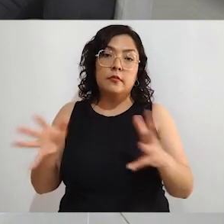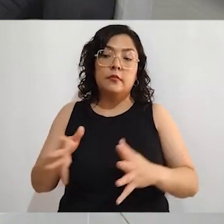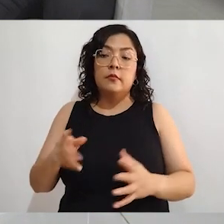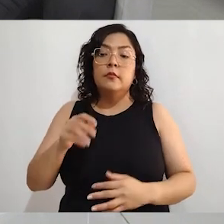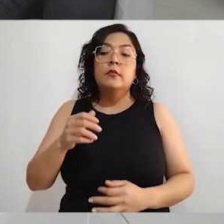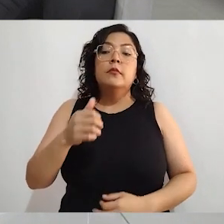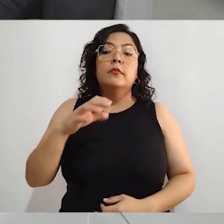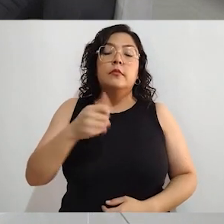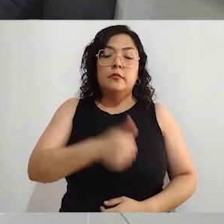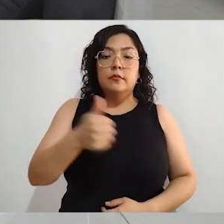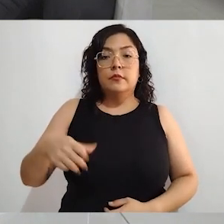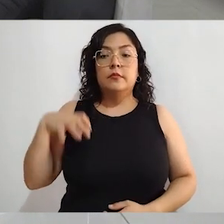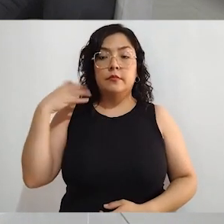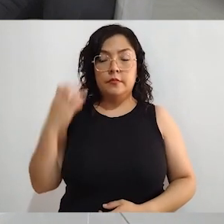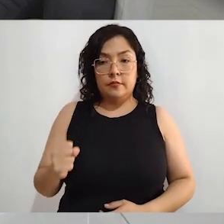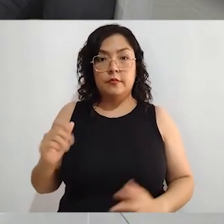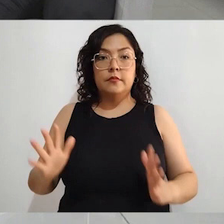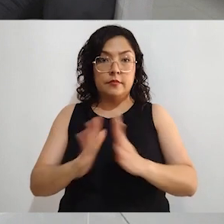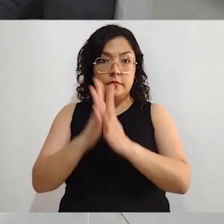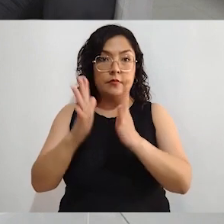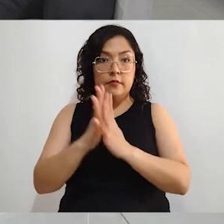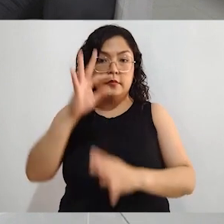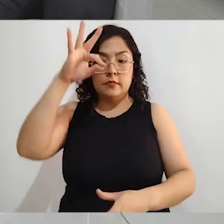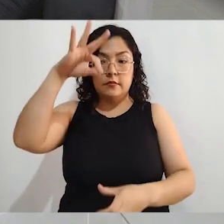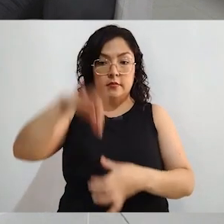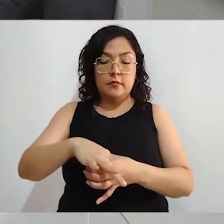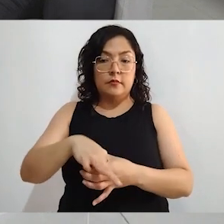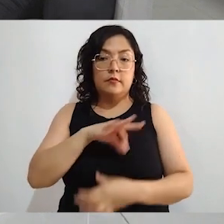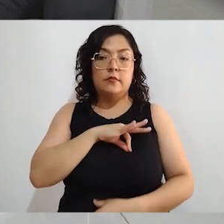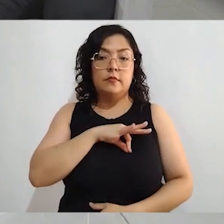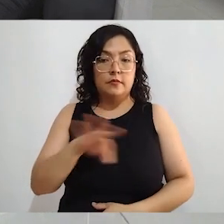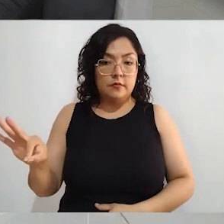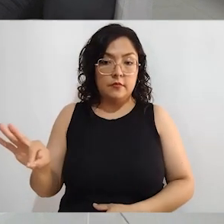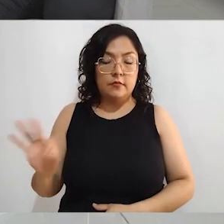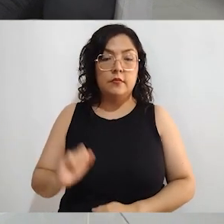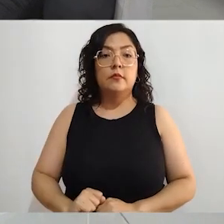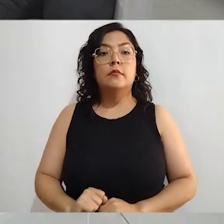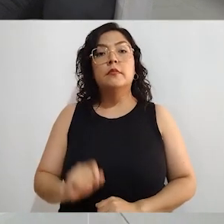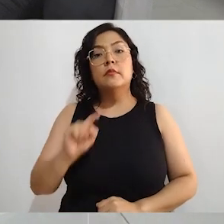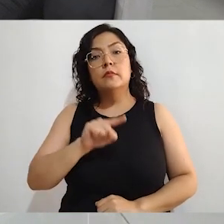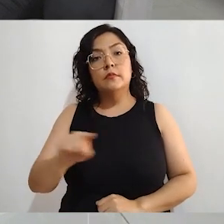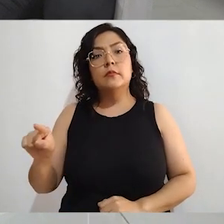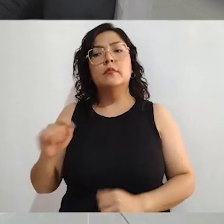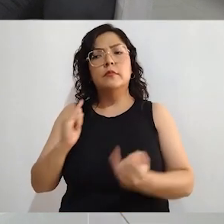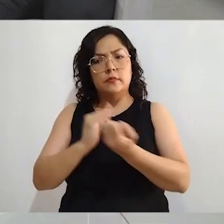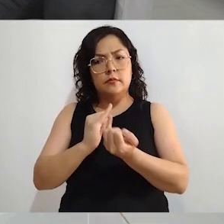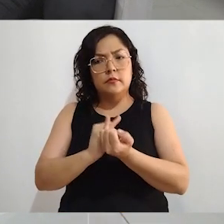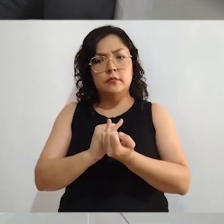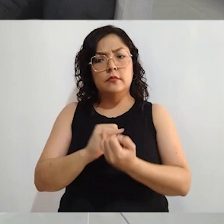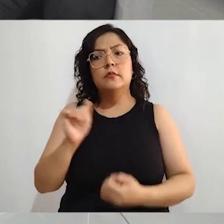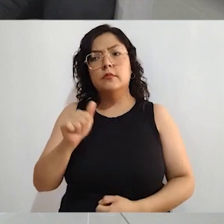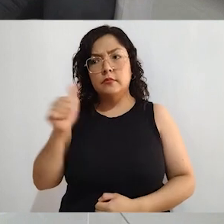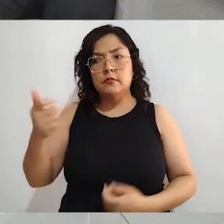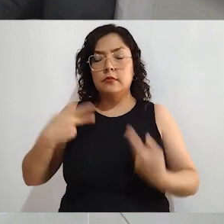que al final del día tenemos la oportunidad de ejercer nuestro derecho al voto, pero también podemos ir participando, incentivando la participación.